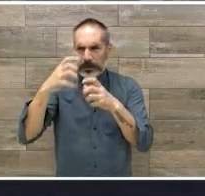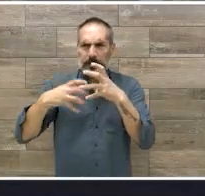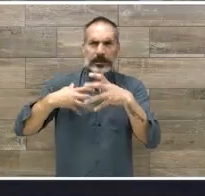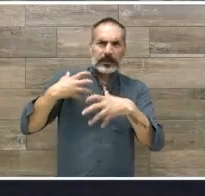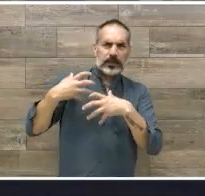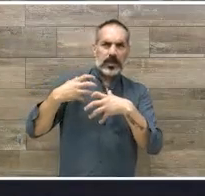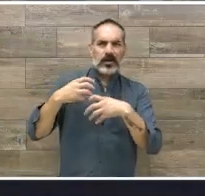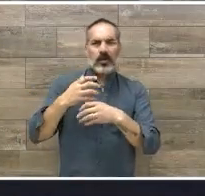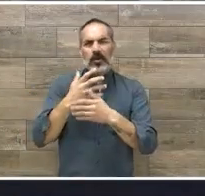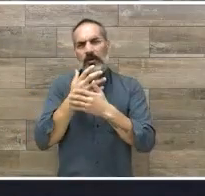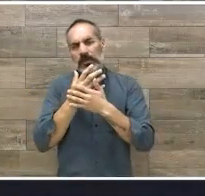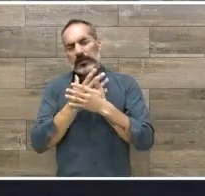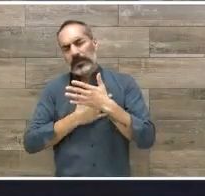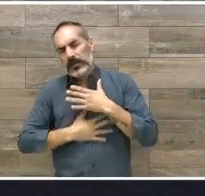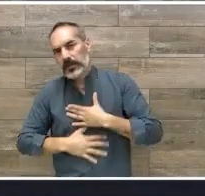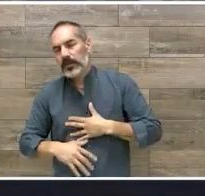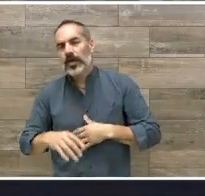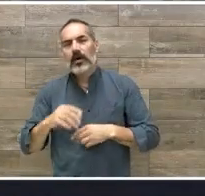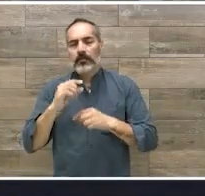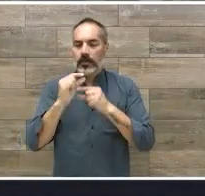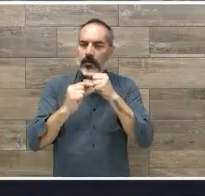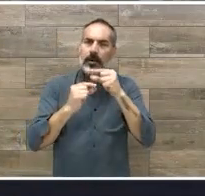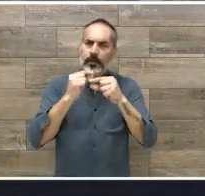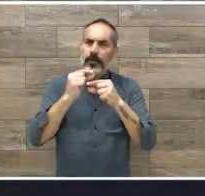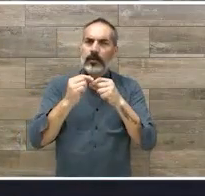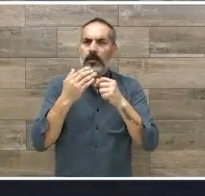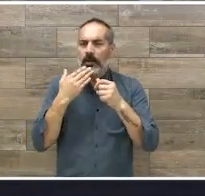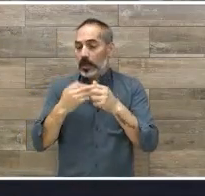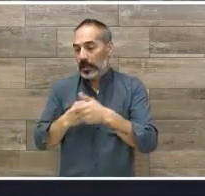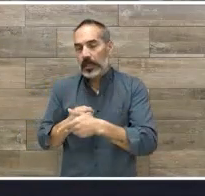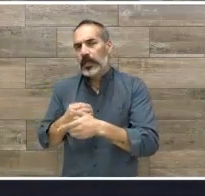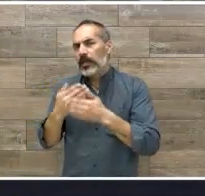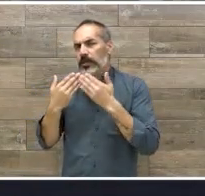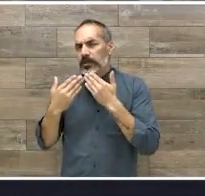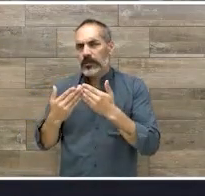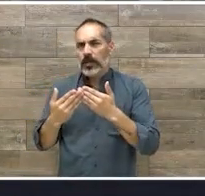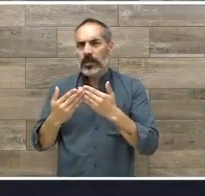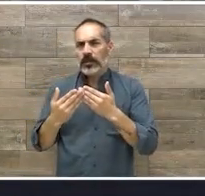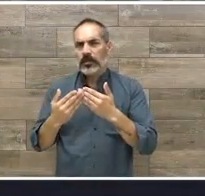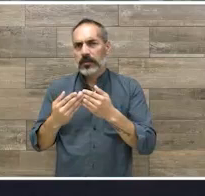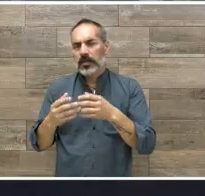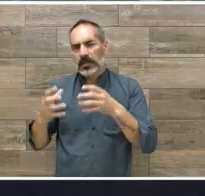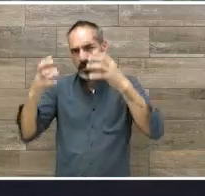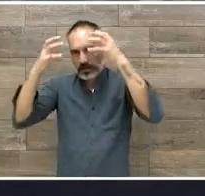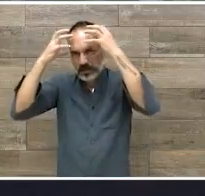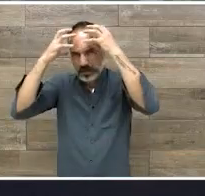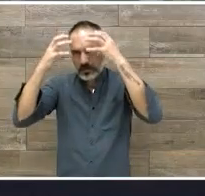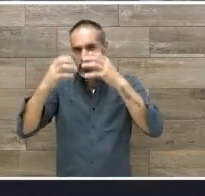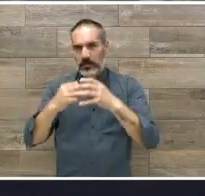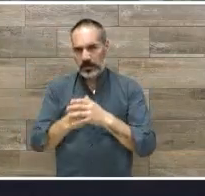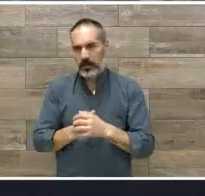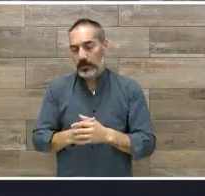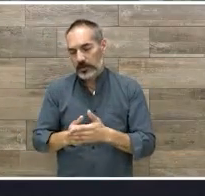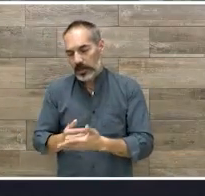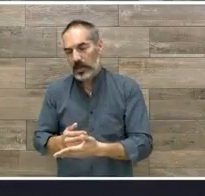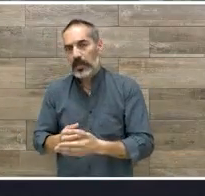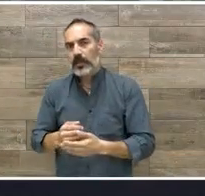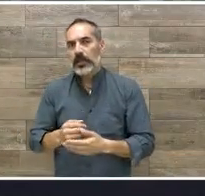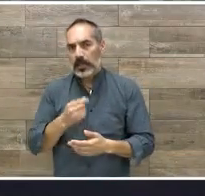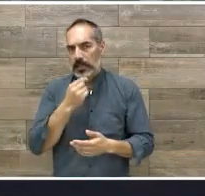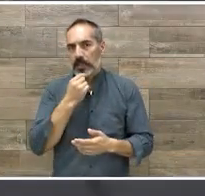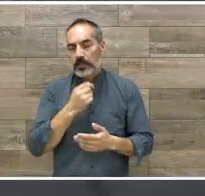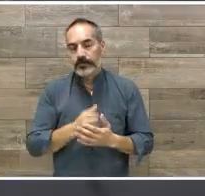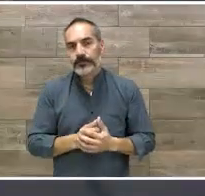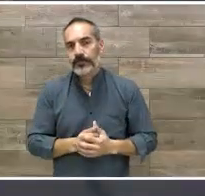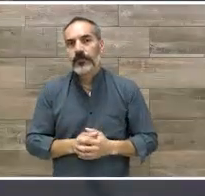se canse para que realmente aprenda al ritmo que nos permita ese cerebro vulnerable Así es, creo